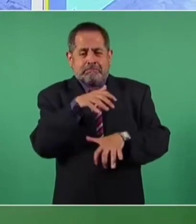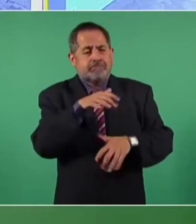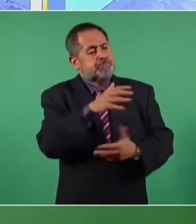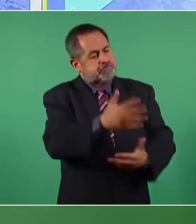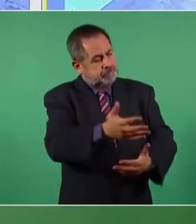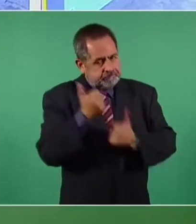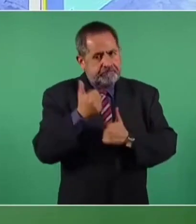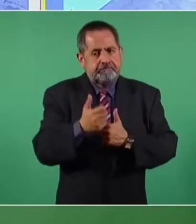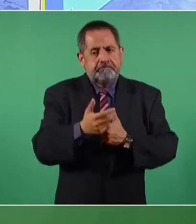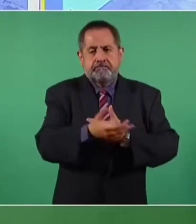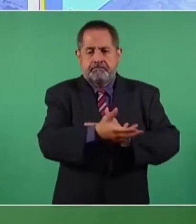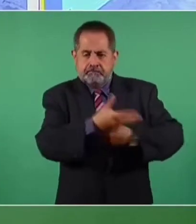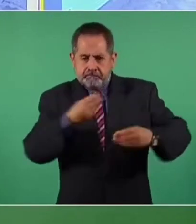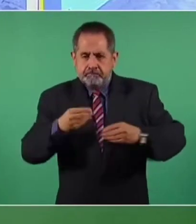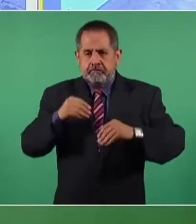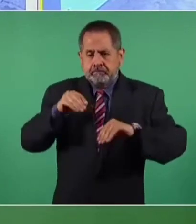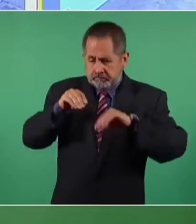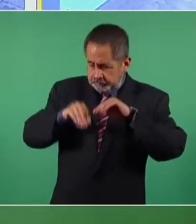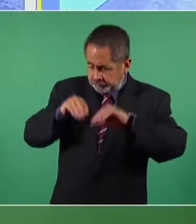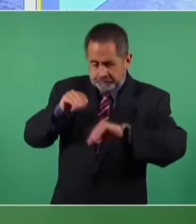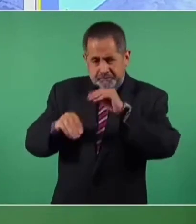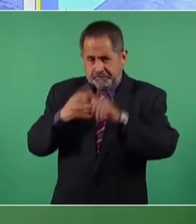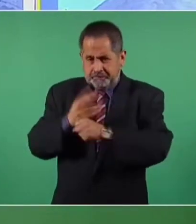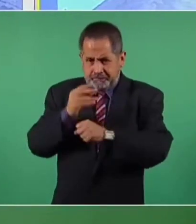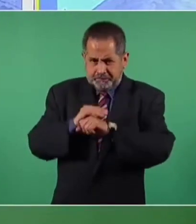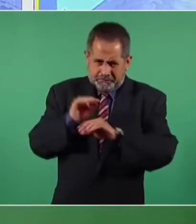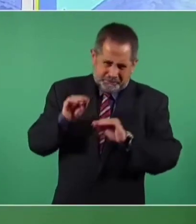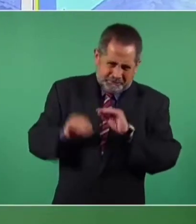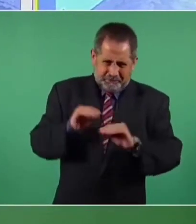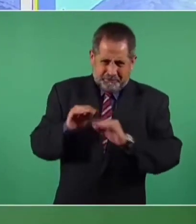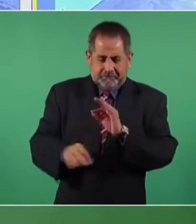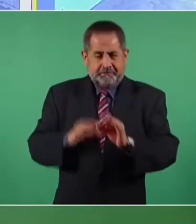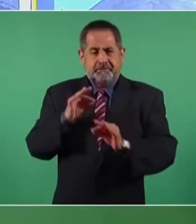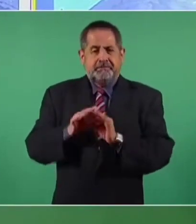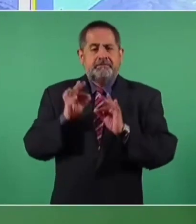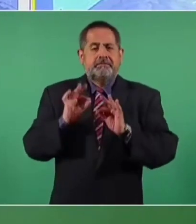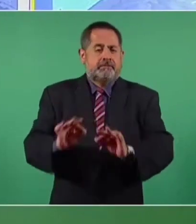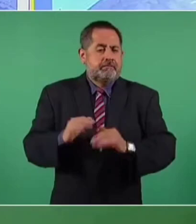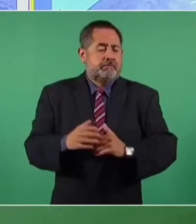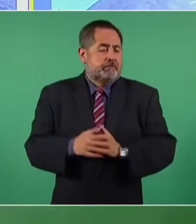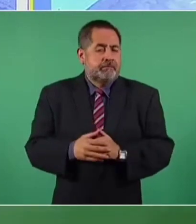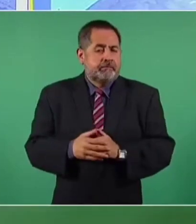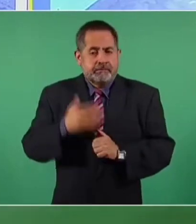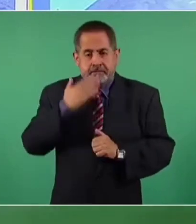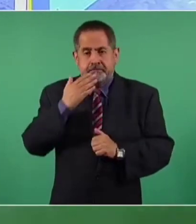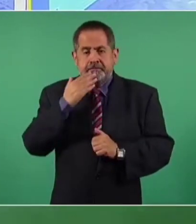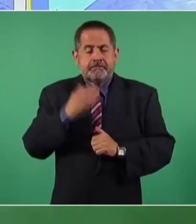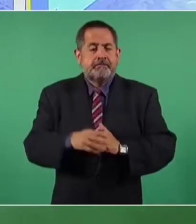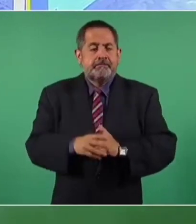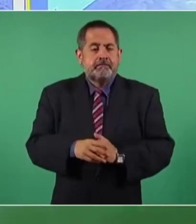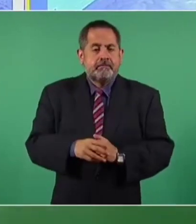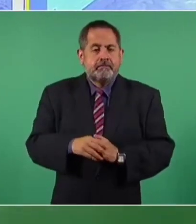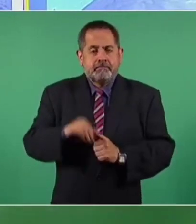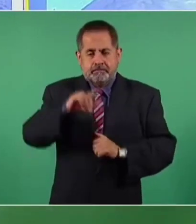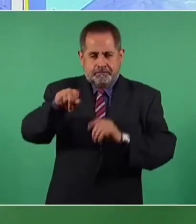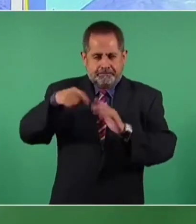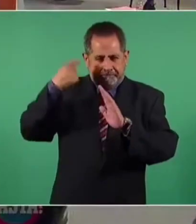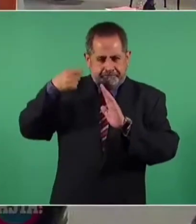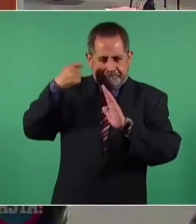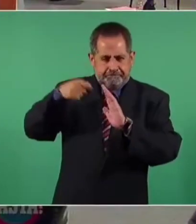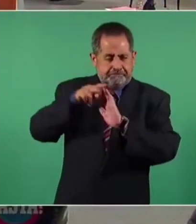se rehabilitan en este equipo. Y más adelante vamos a ver un pequeño video